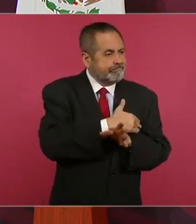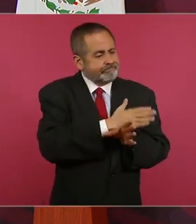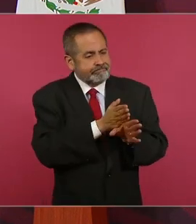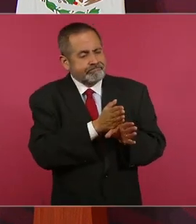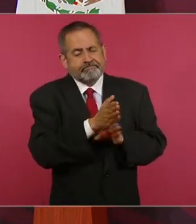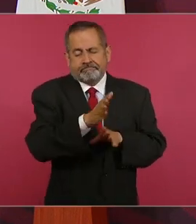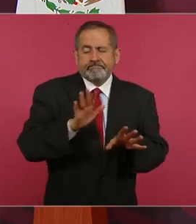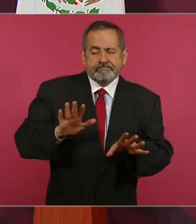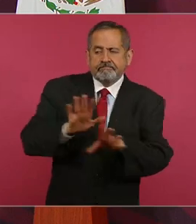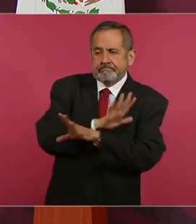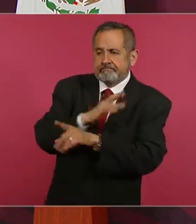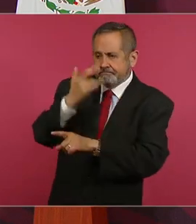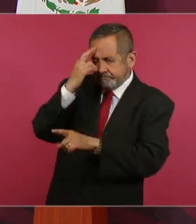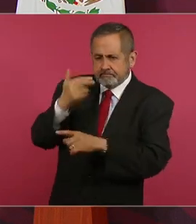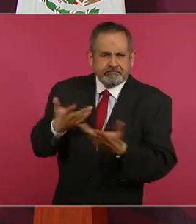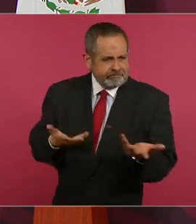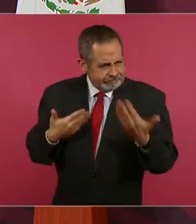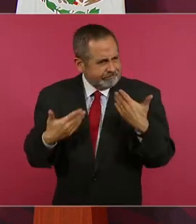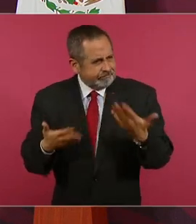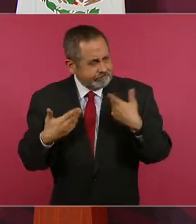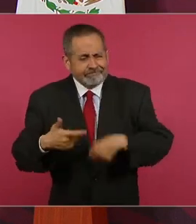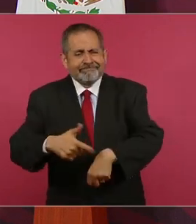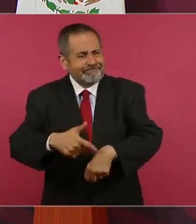Entonces, hay tiempo todavía.